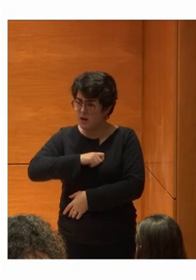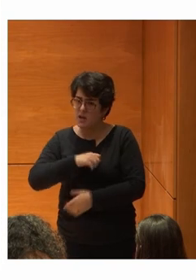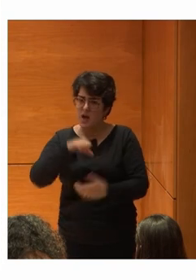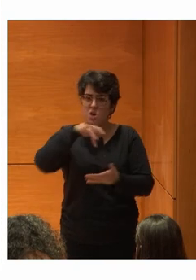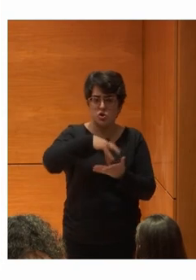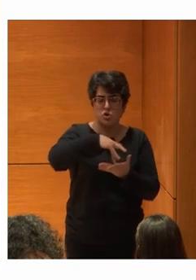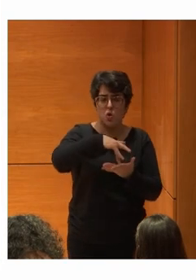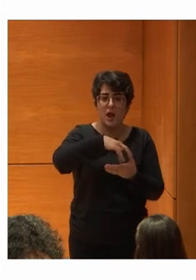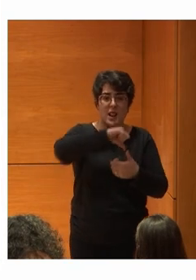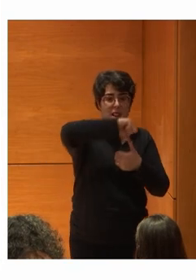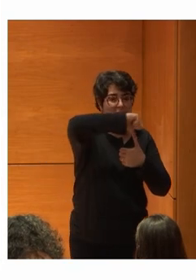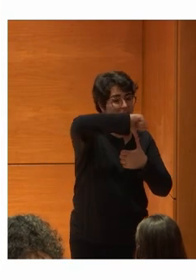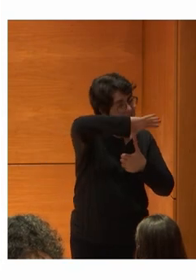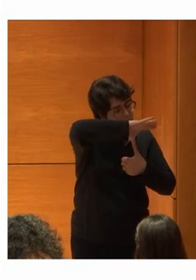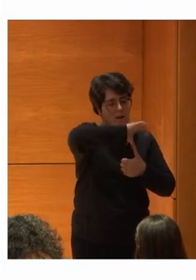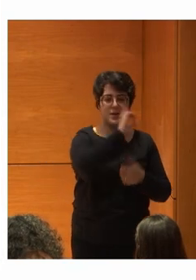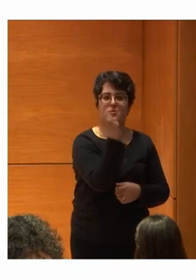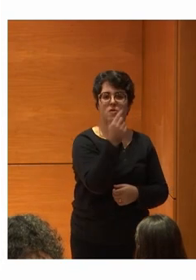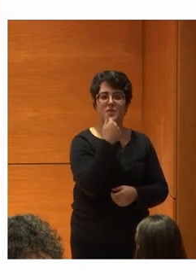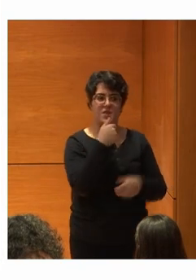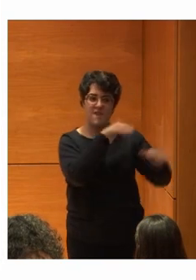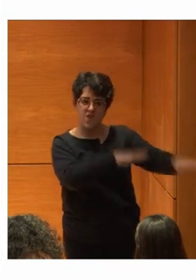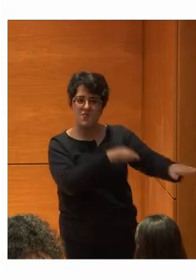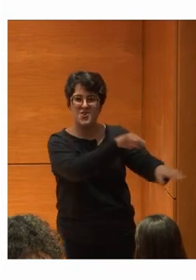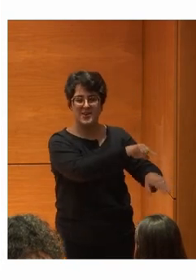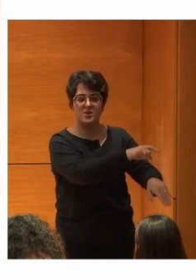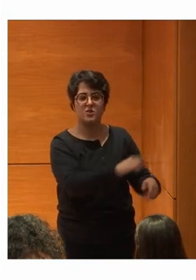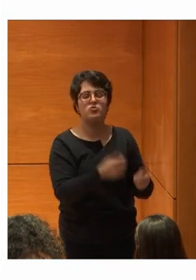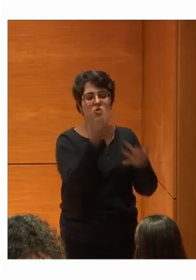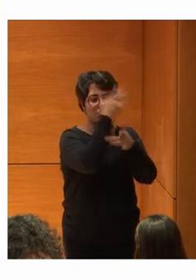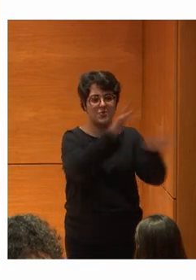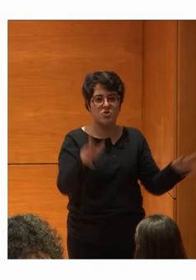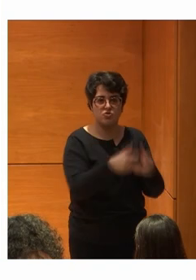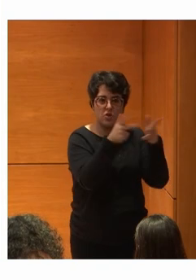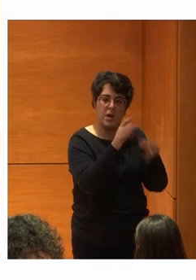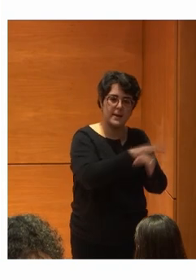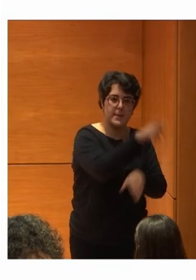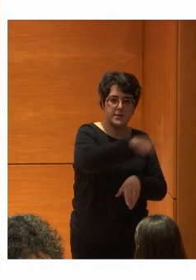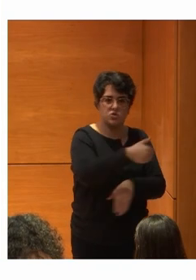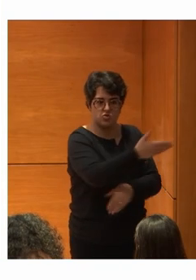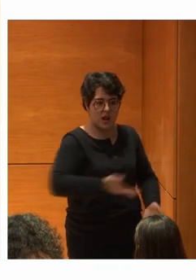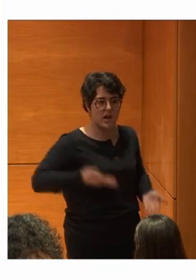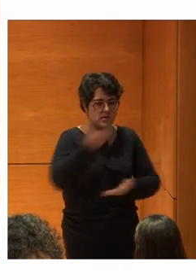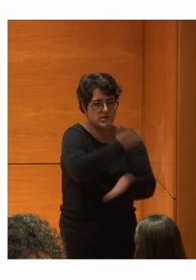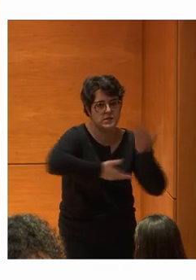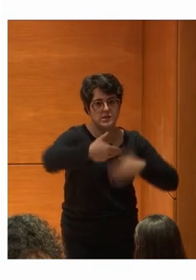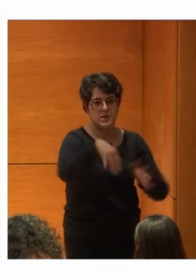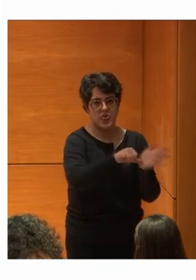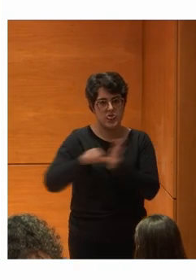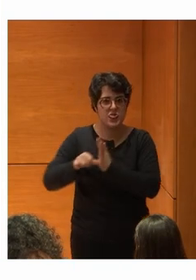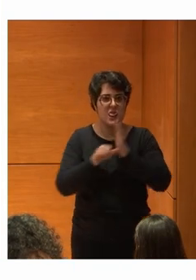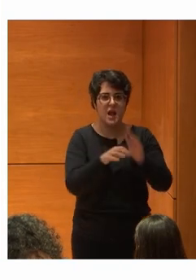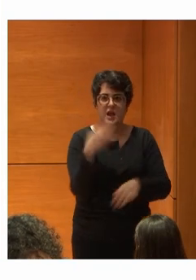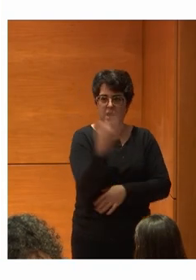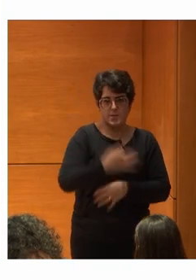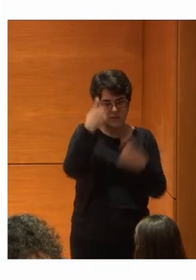Latinoamérica De hecho A favor de ellos Diré que es que La conciencia social De ayudar a las personas De alrededor El